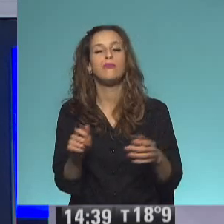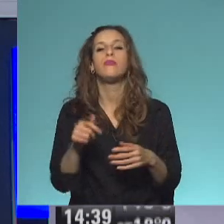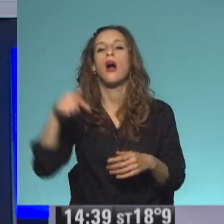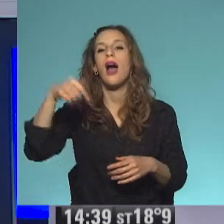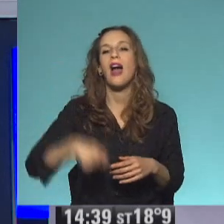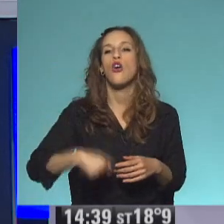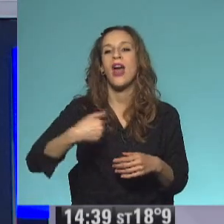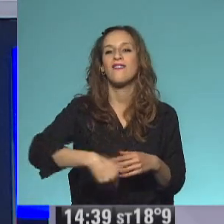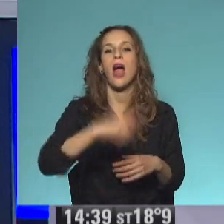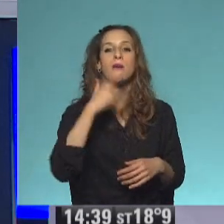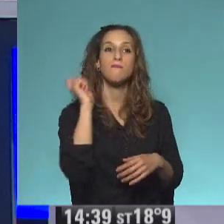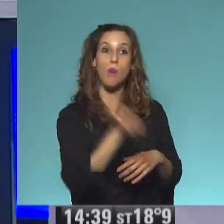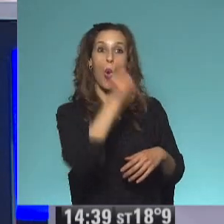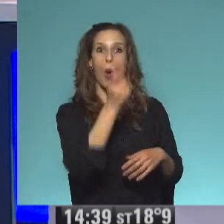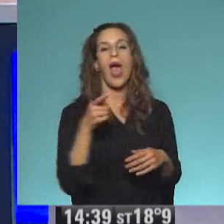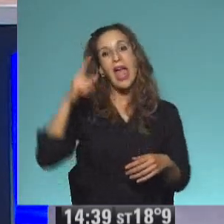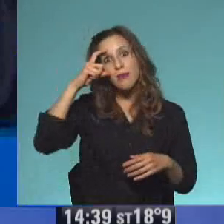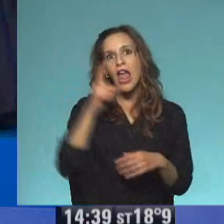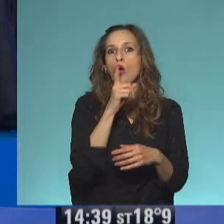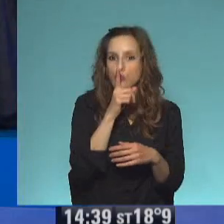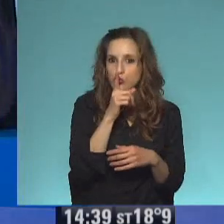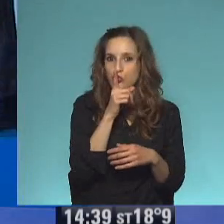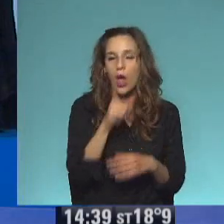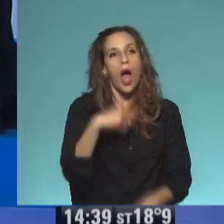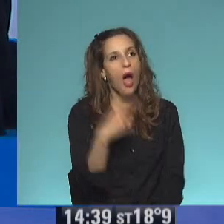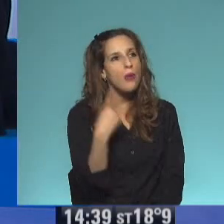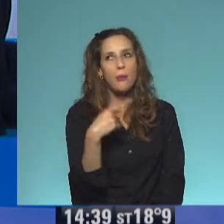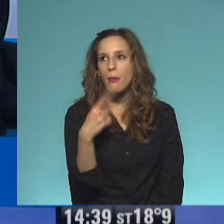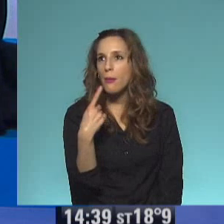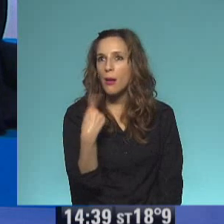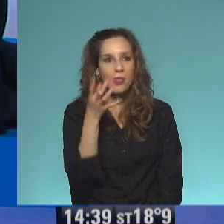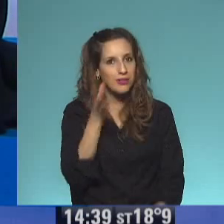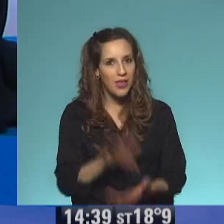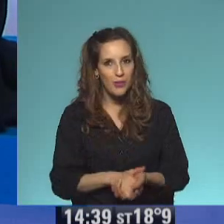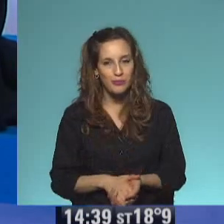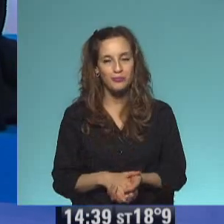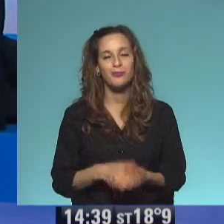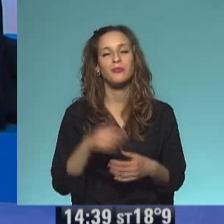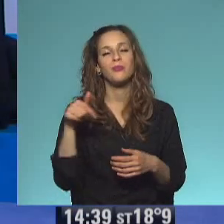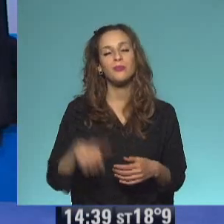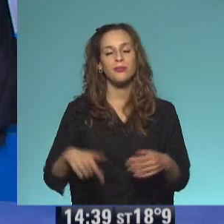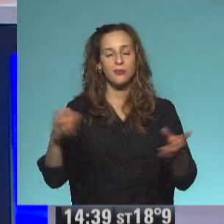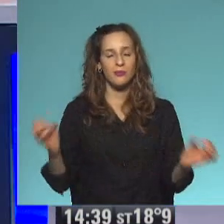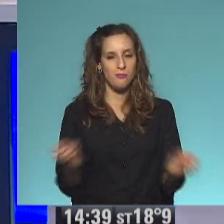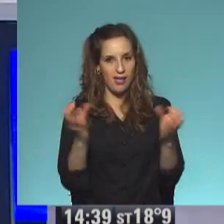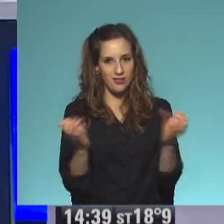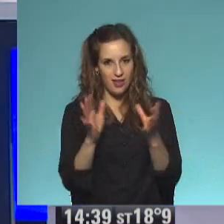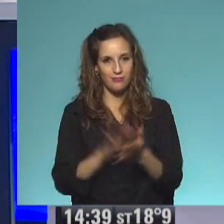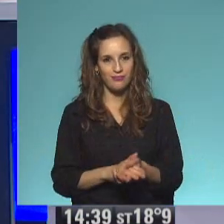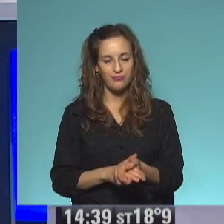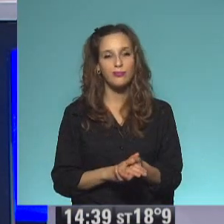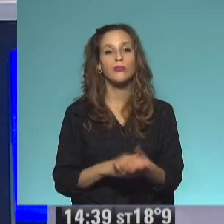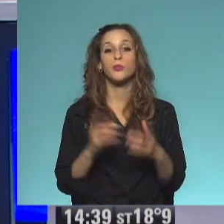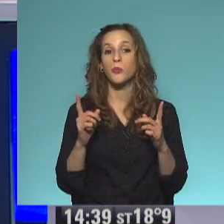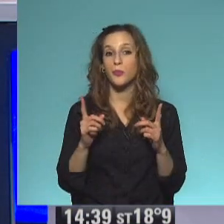para que se calle Emiliano. Acá Yo te enseñaré. Rincón. Rincón de la magia. Anotamos. Magia. Bien. Anotamos.